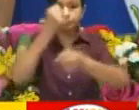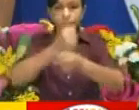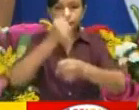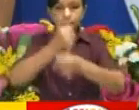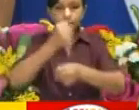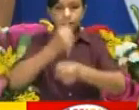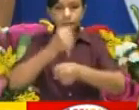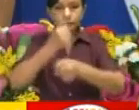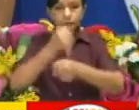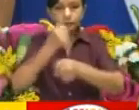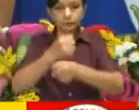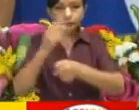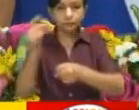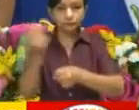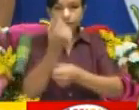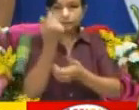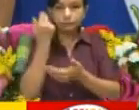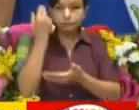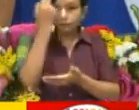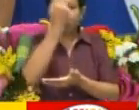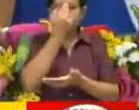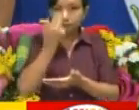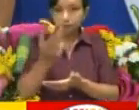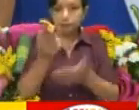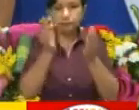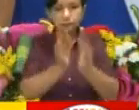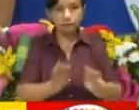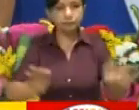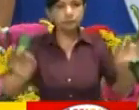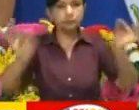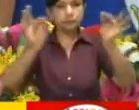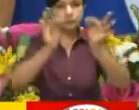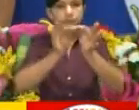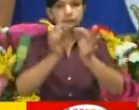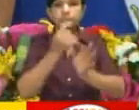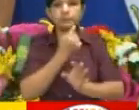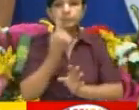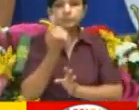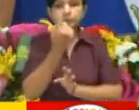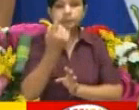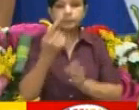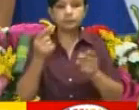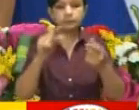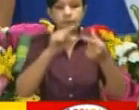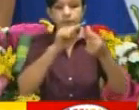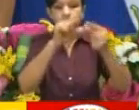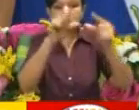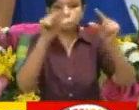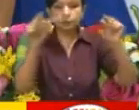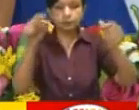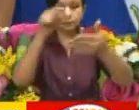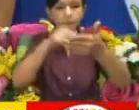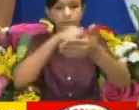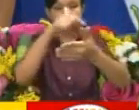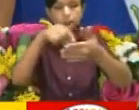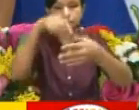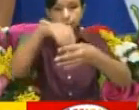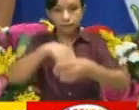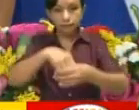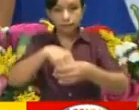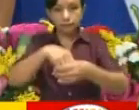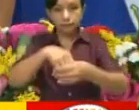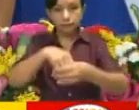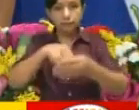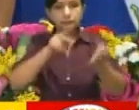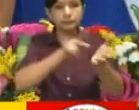rápidamente en la consulta que es fundamentalmente dirigida al propio Consejo Supremo Electoral y a los